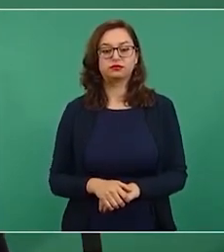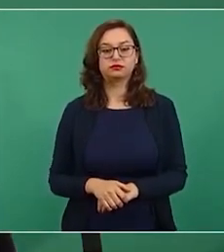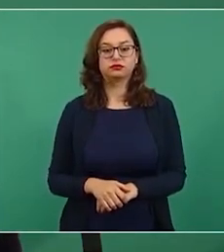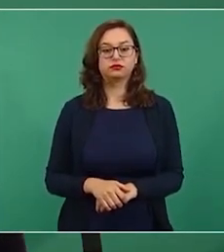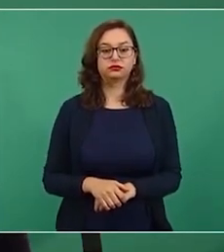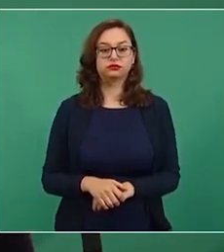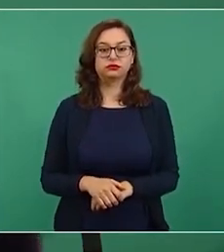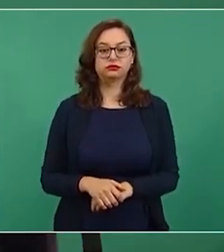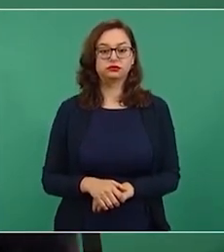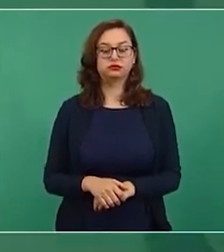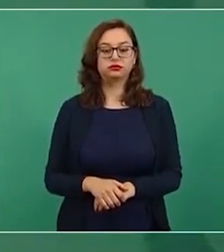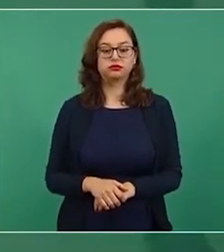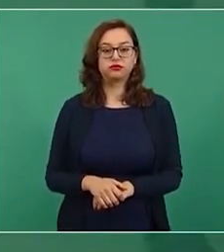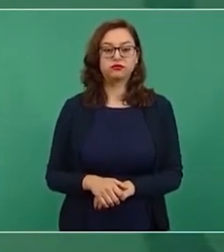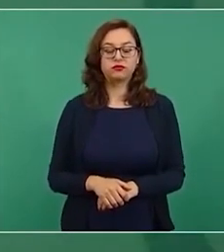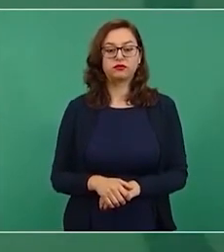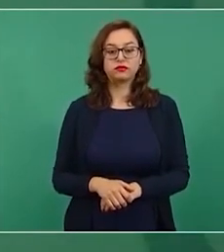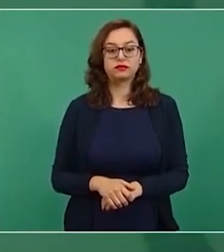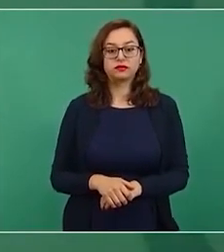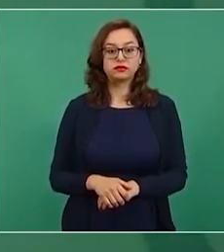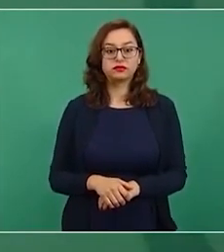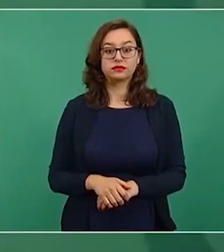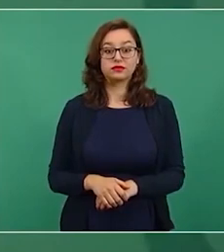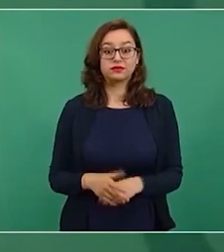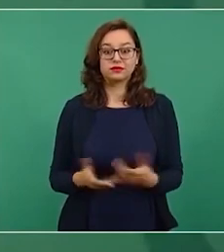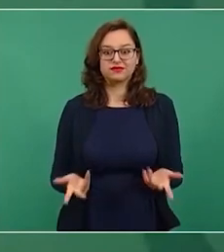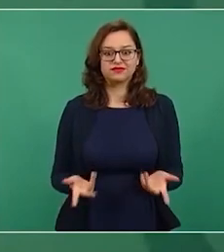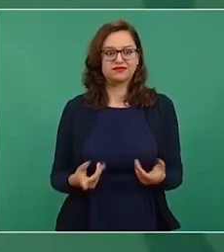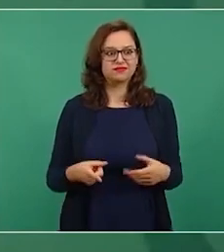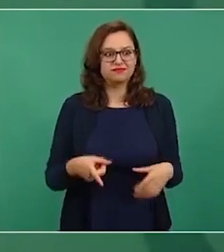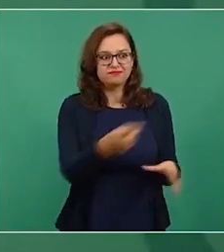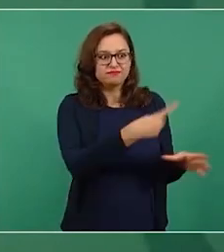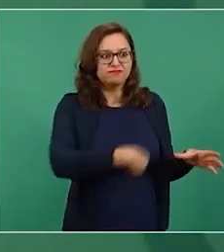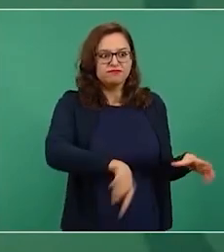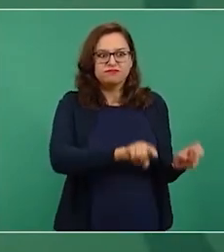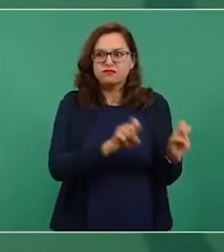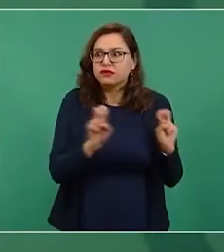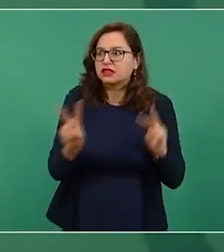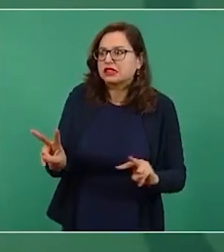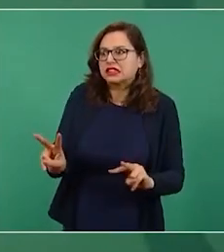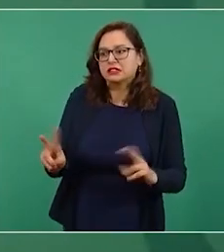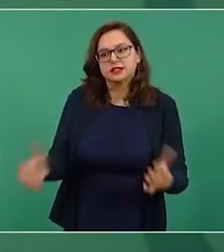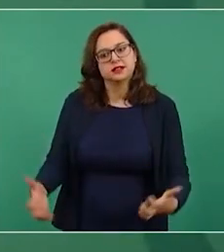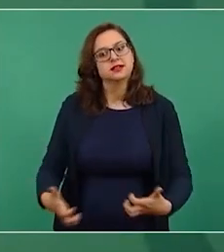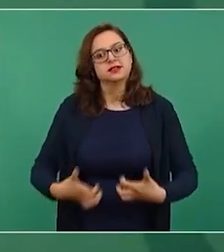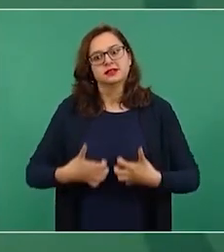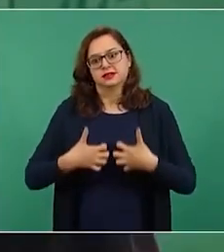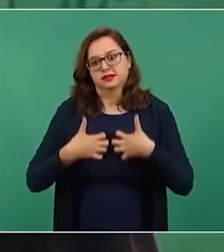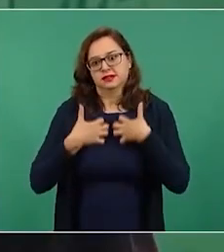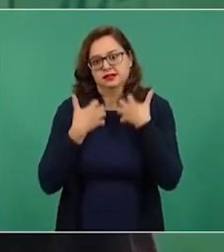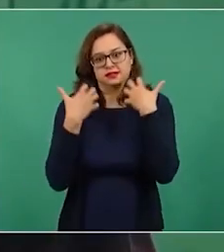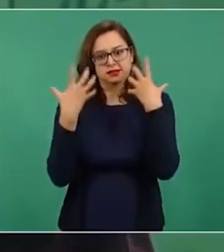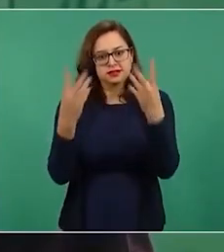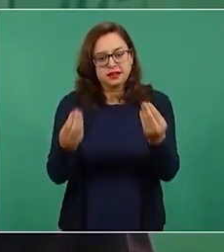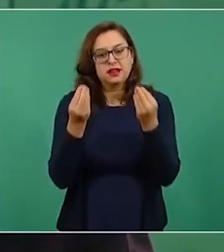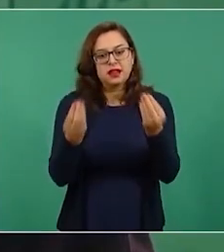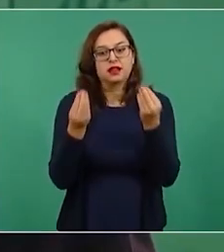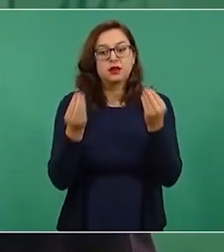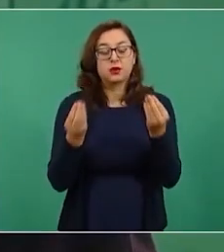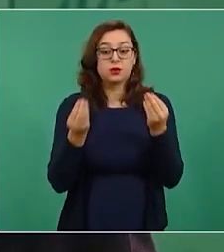Porque les produce mucho enojo a los